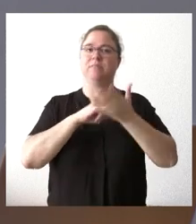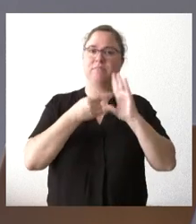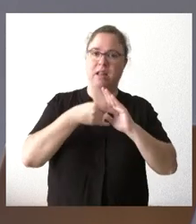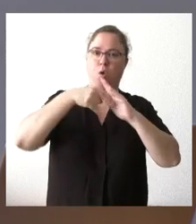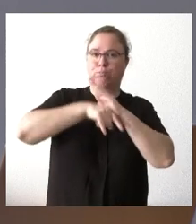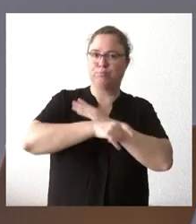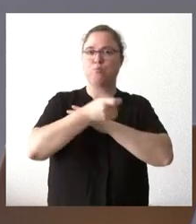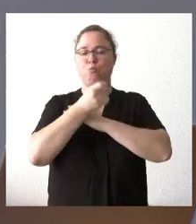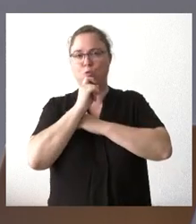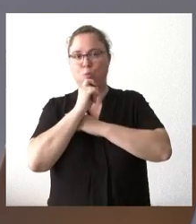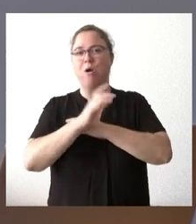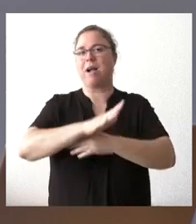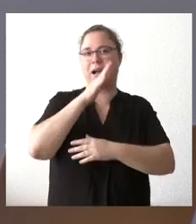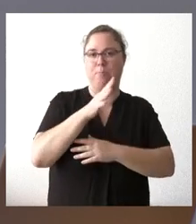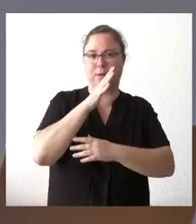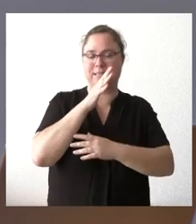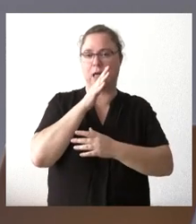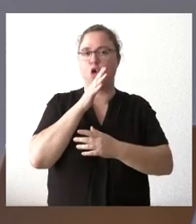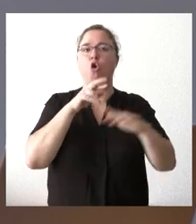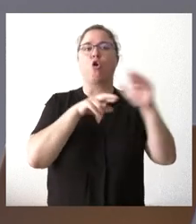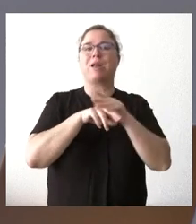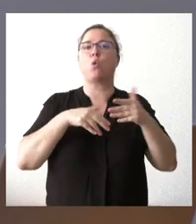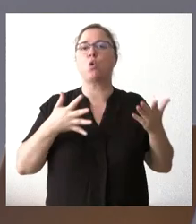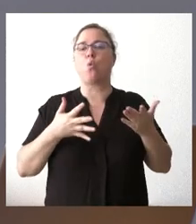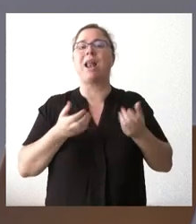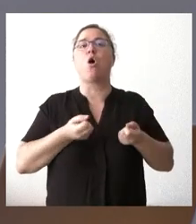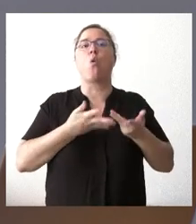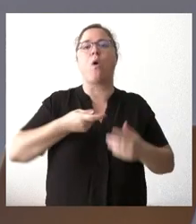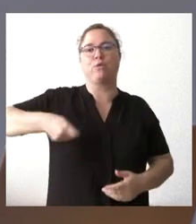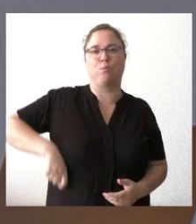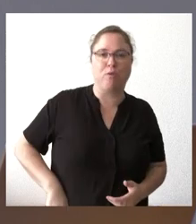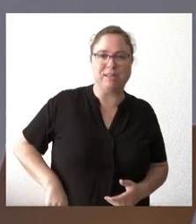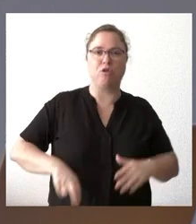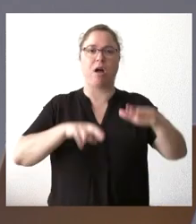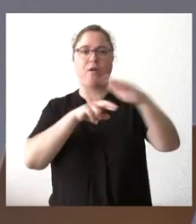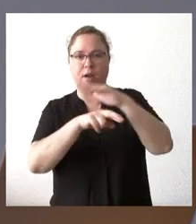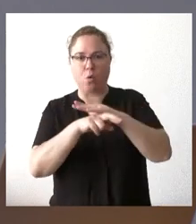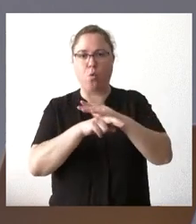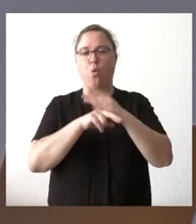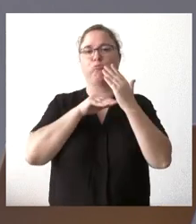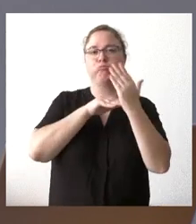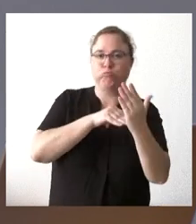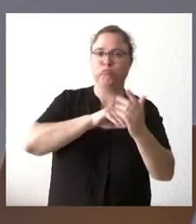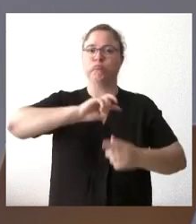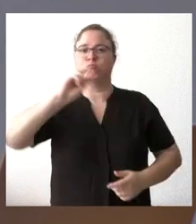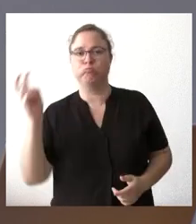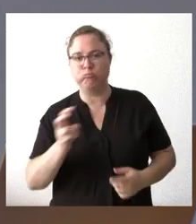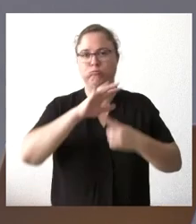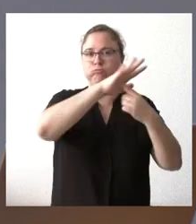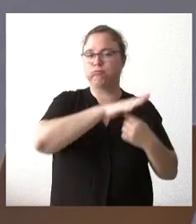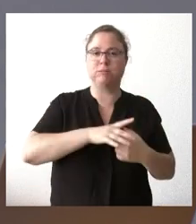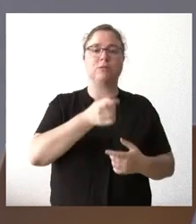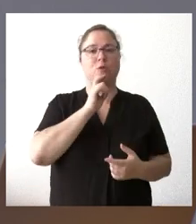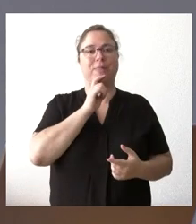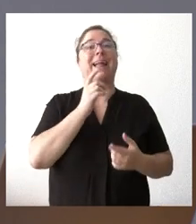operando y técnicamente qué relación había con el número de medios respecto al resultado. Hay que separar dos planos,